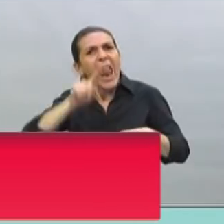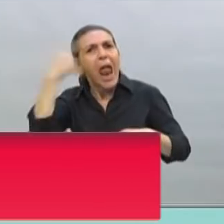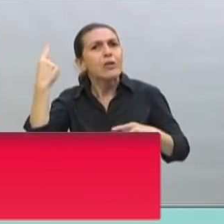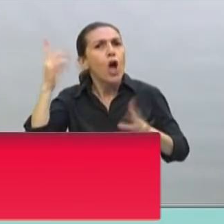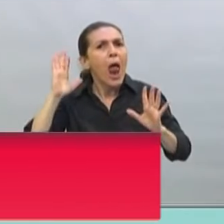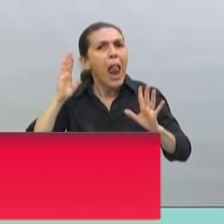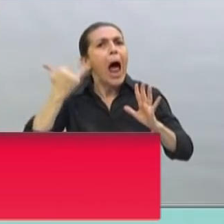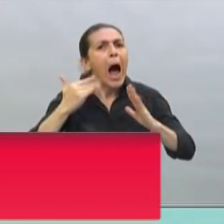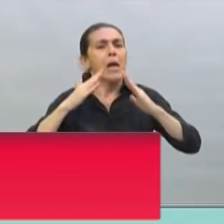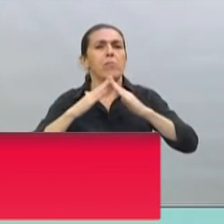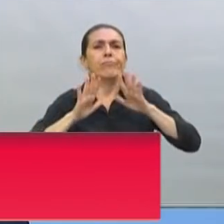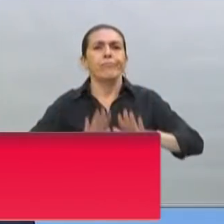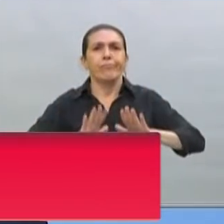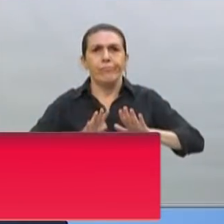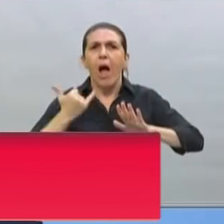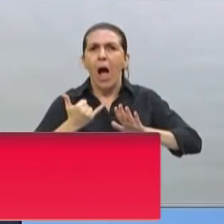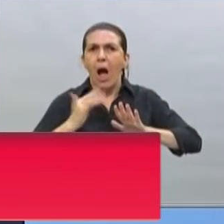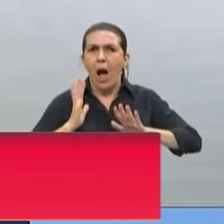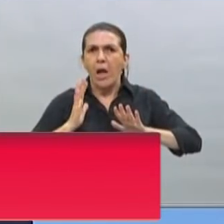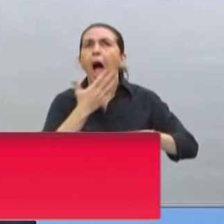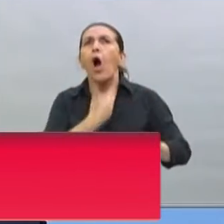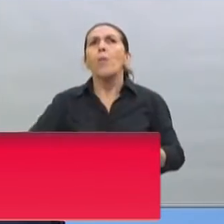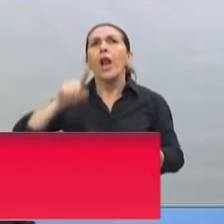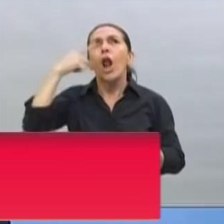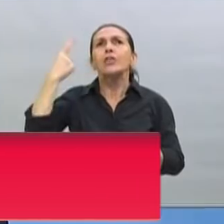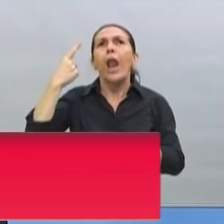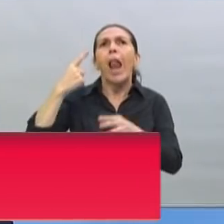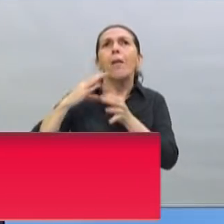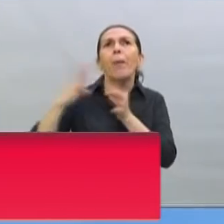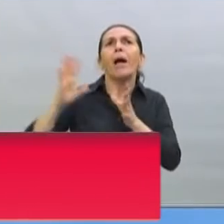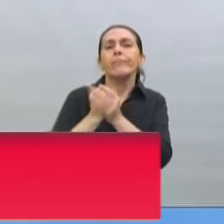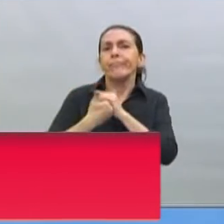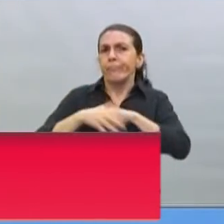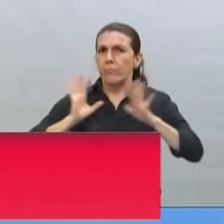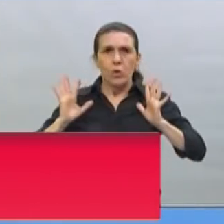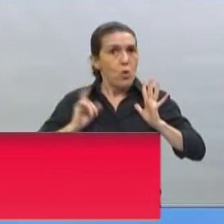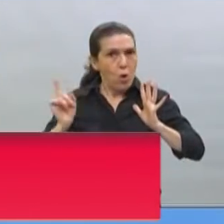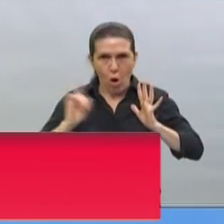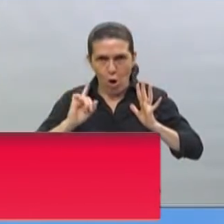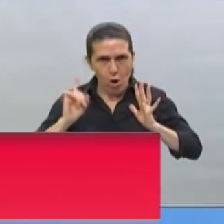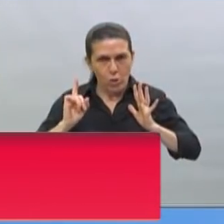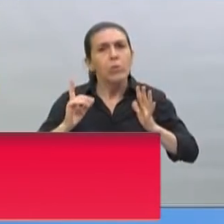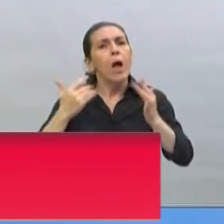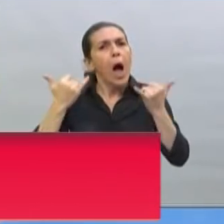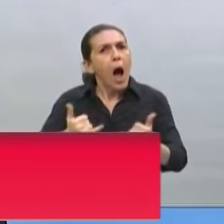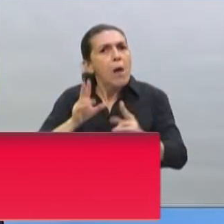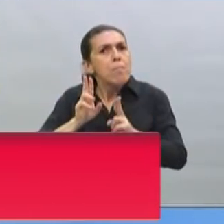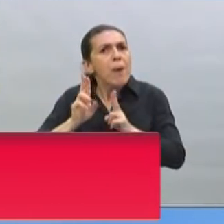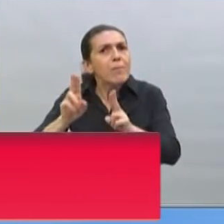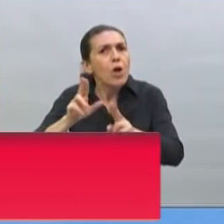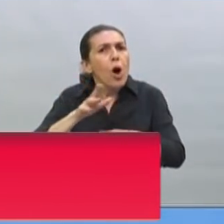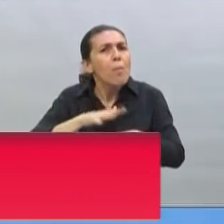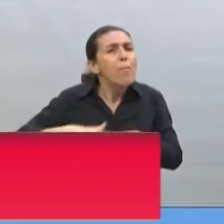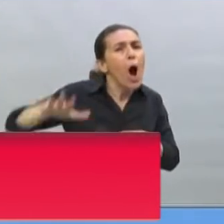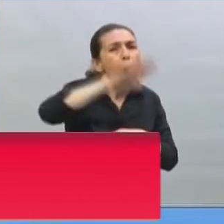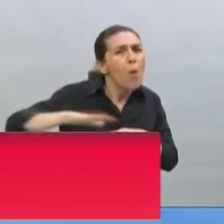el gobierno nacional se desentiende del tema. Vamos a permitir que la mitad de la población ya